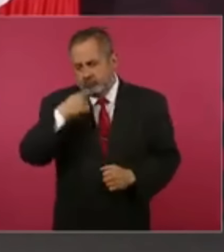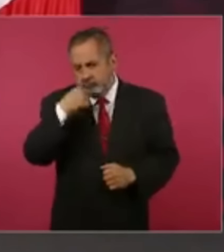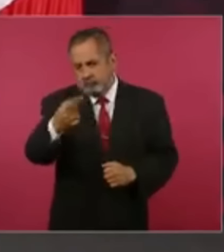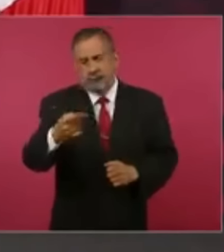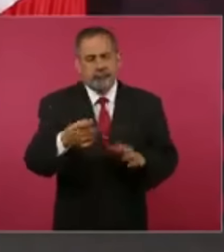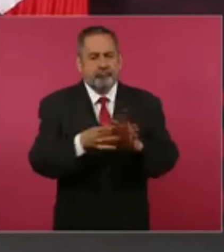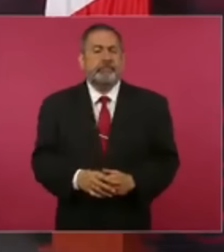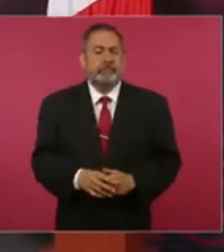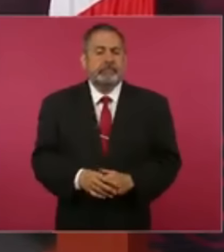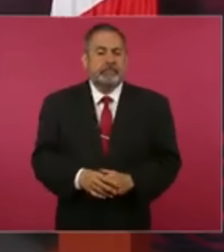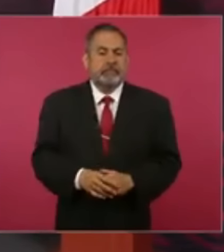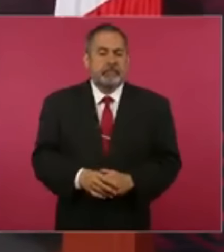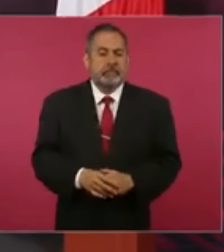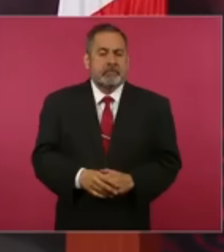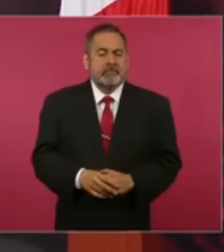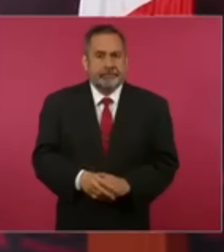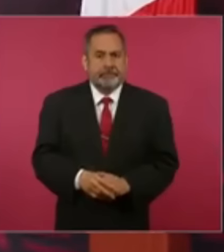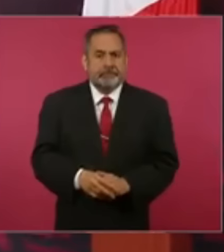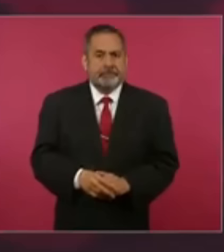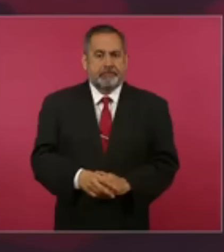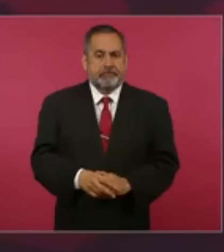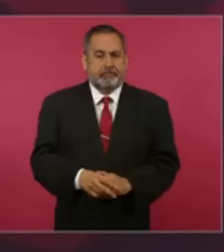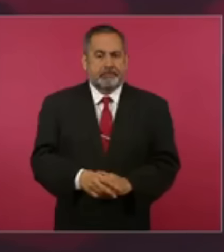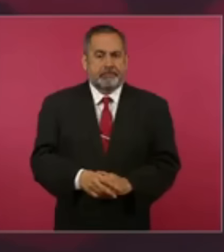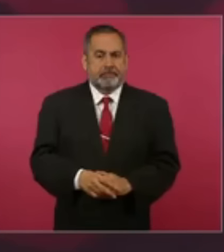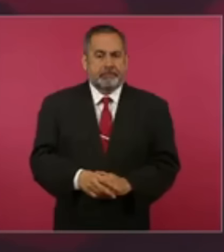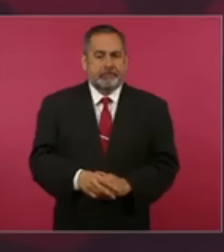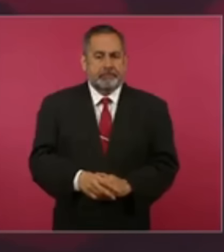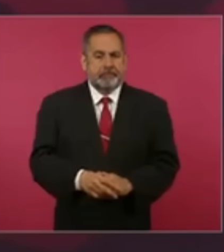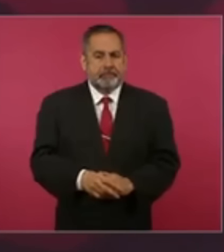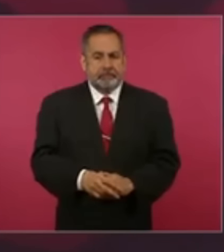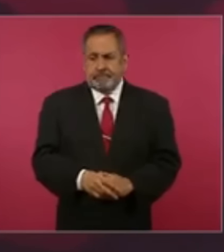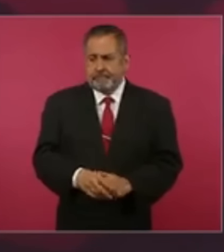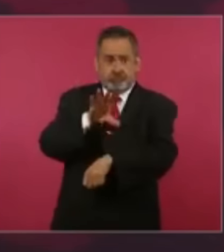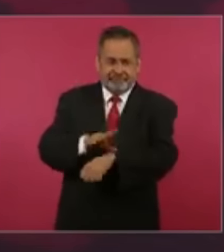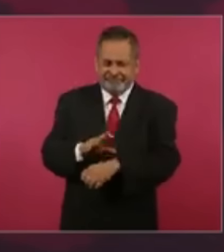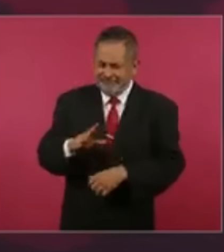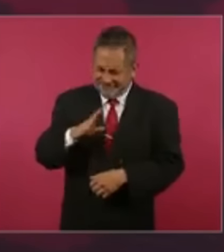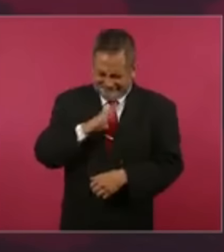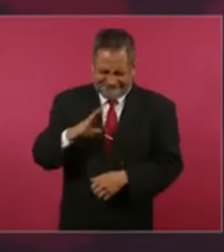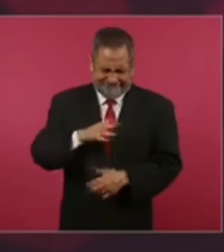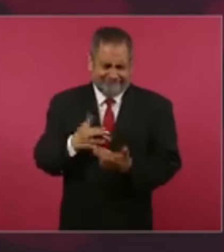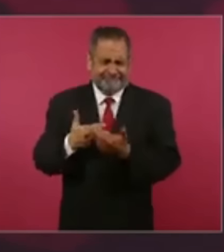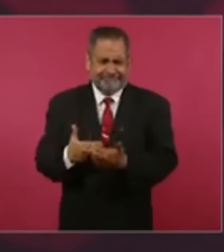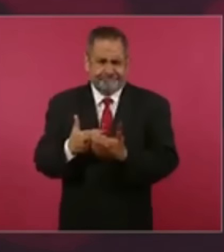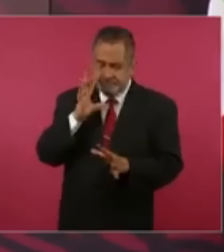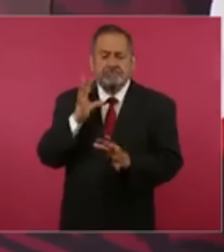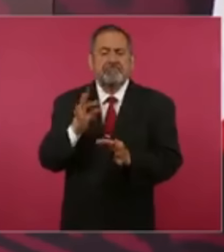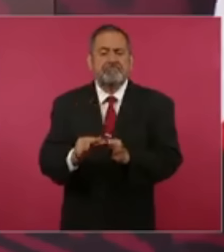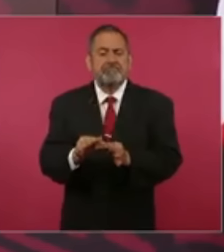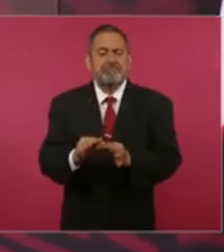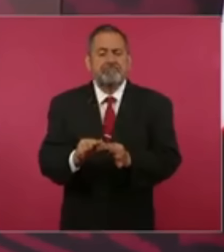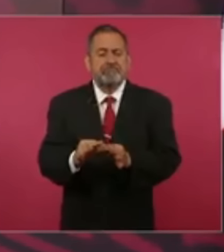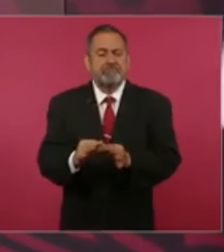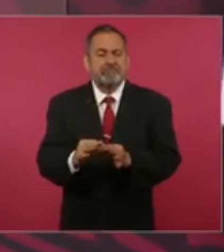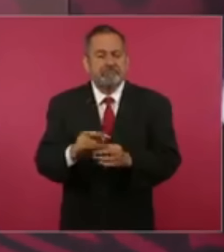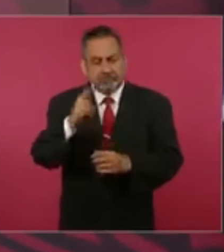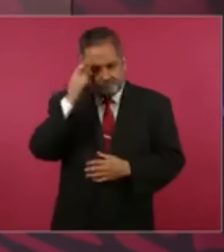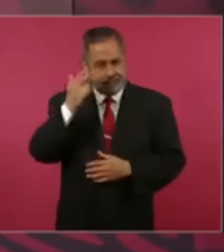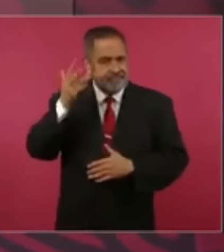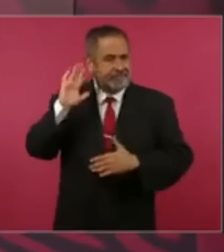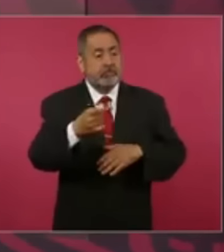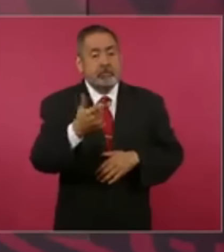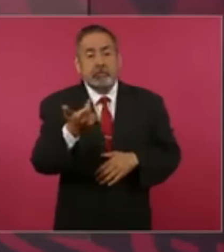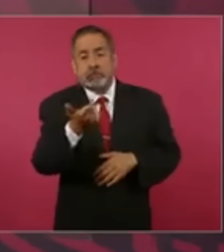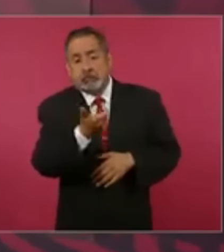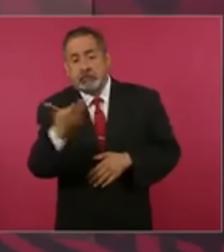Decir, subrayar que no solo no falta la energía eléctrica, sino que hemos cumplido con el compromiso de no